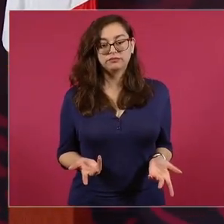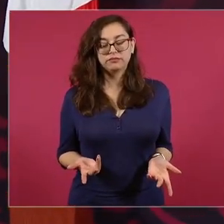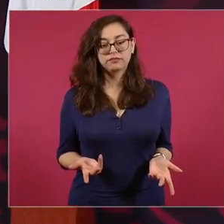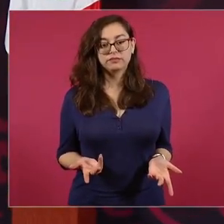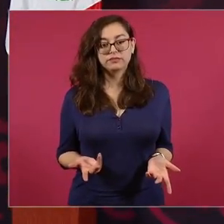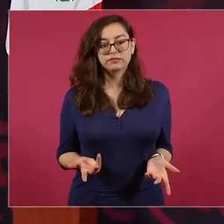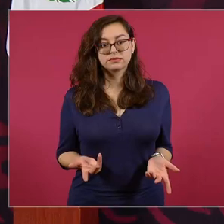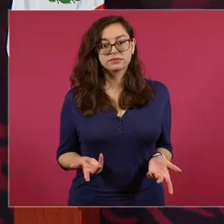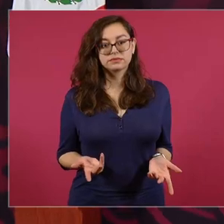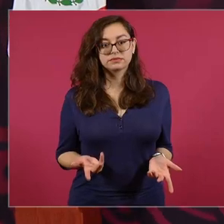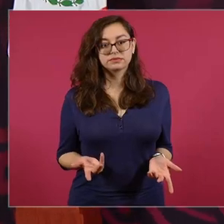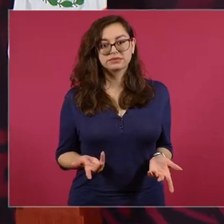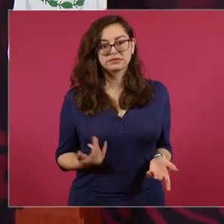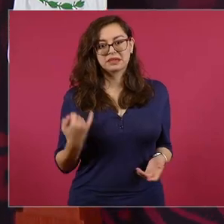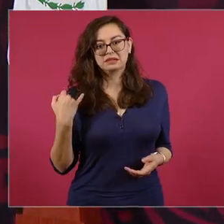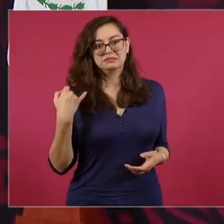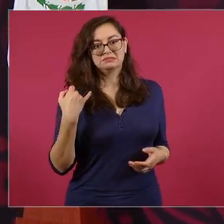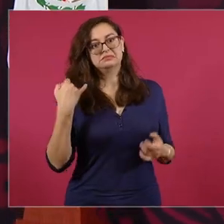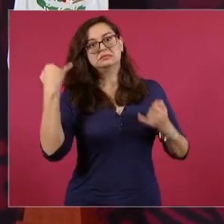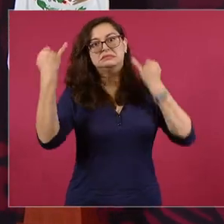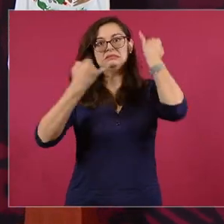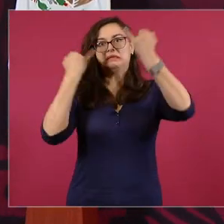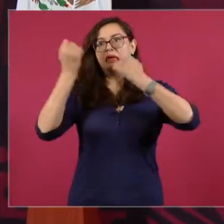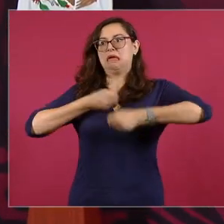tantas cosas cosas absurdas